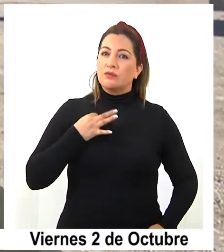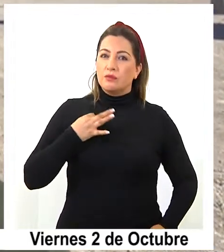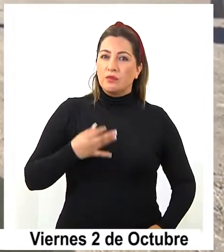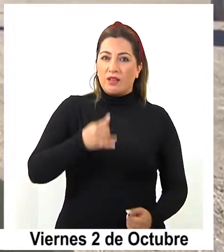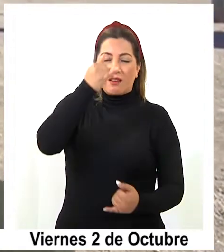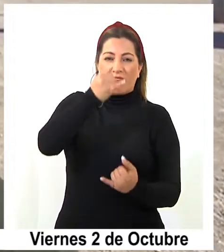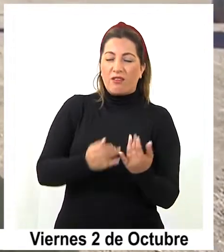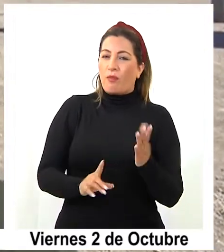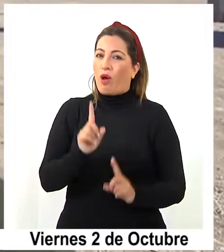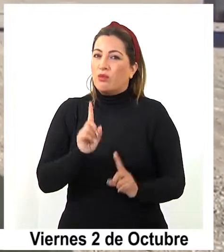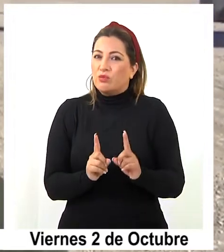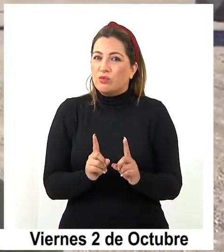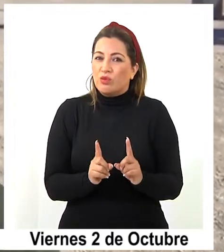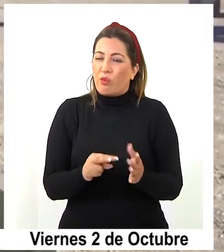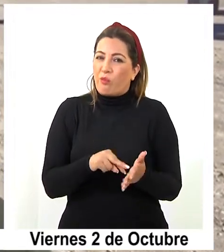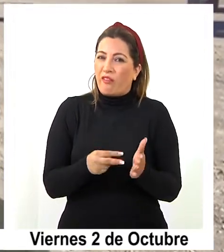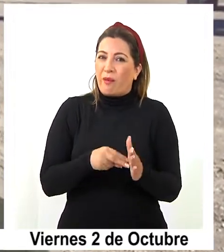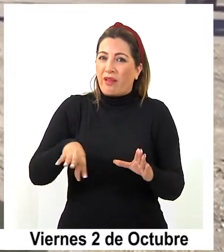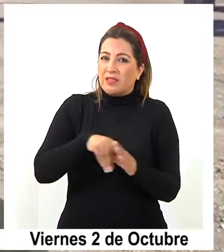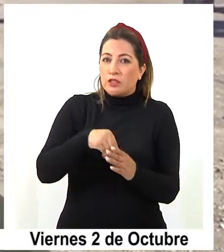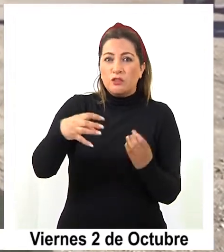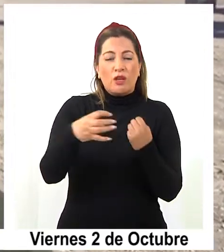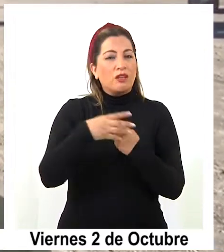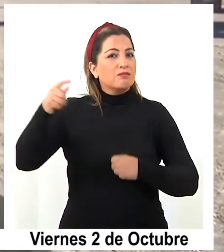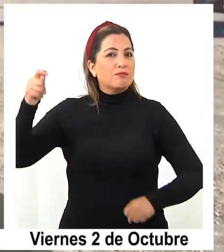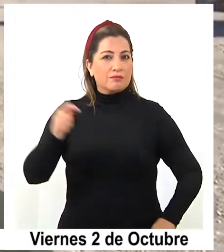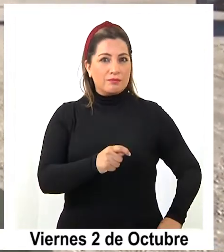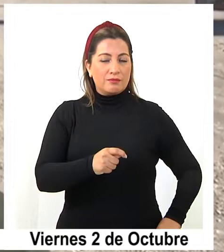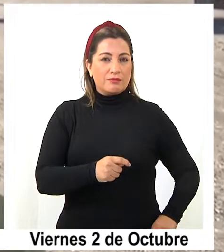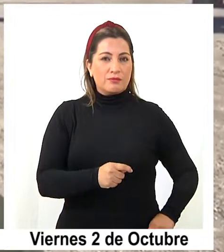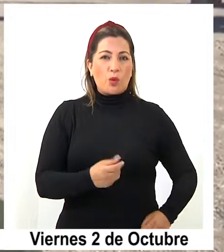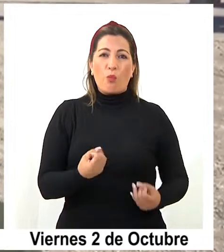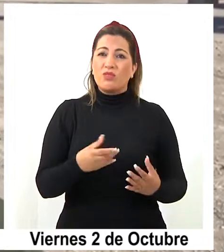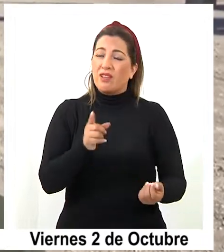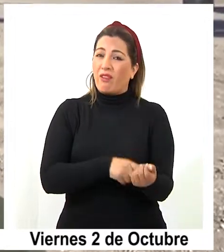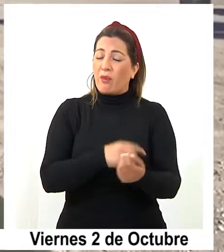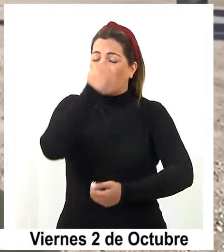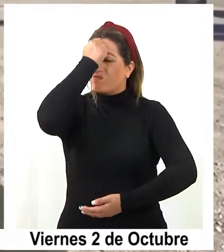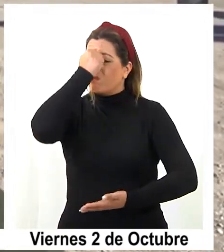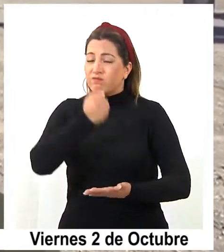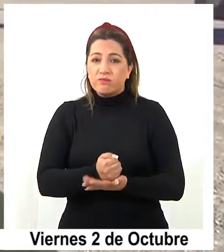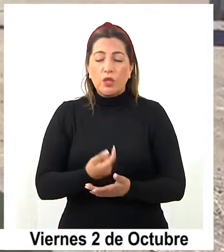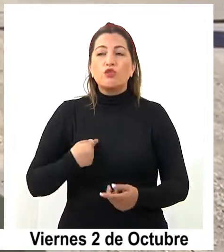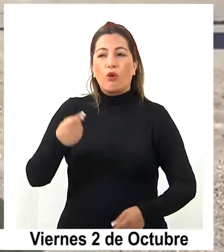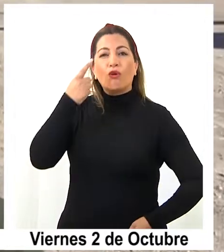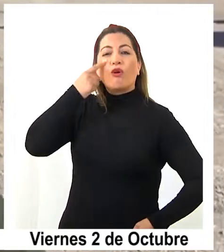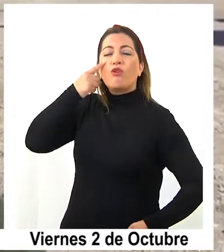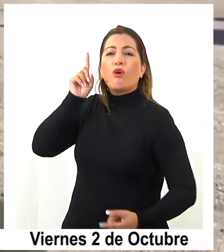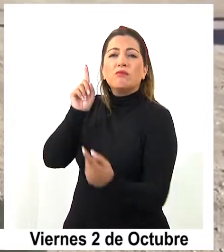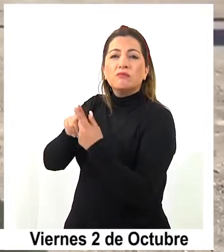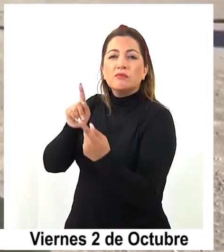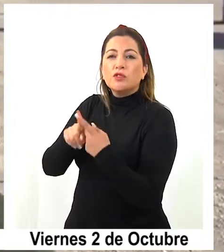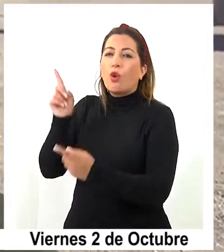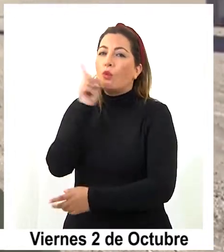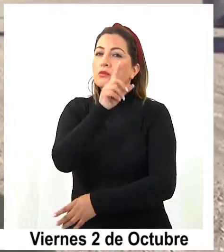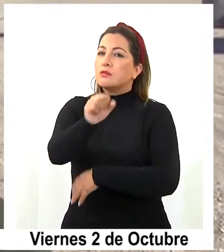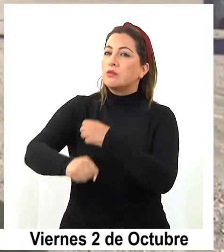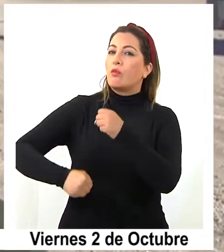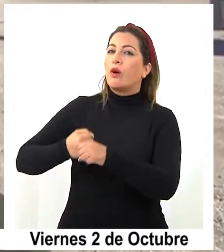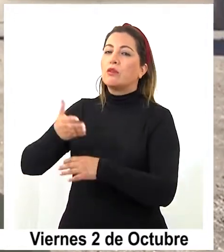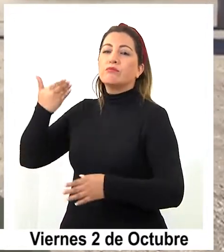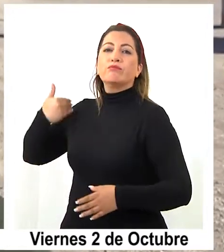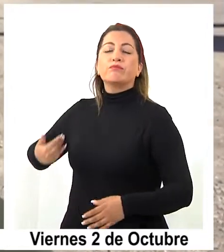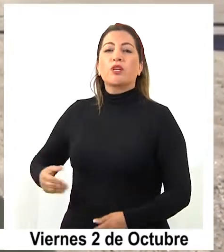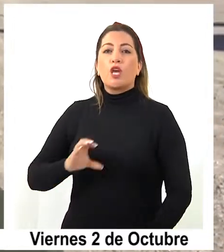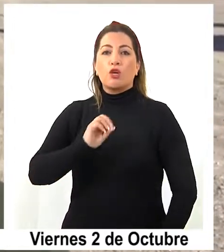las frustraciones de la región de Trapacá, con esas frustraciones de miles de familias que tengo la oportunidad de conocer en los últimos años desde mi rol